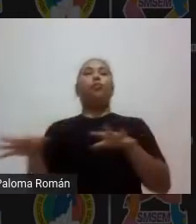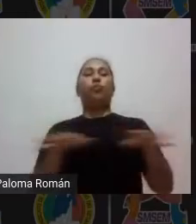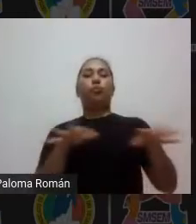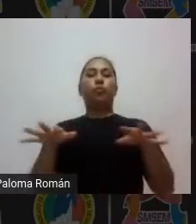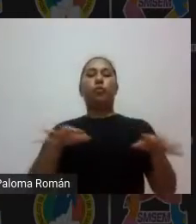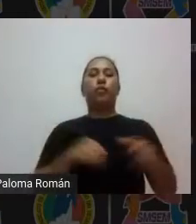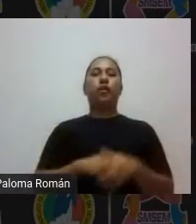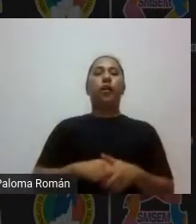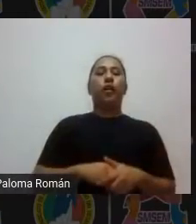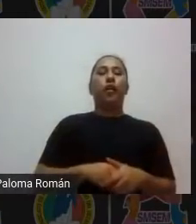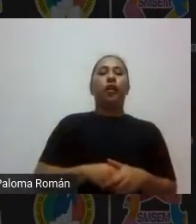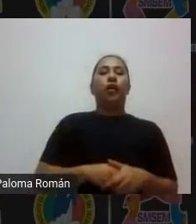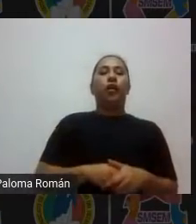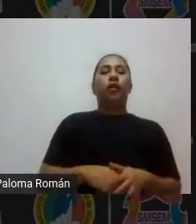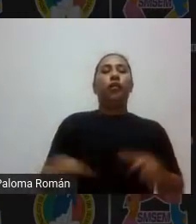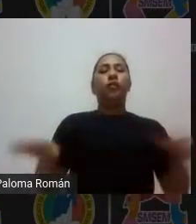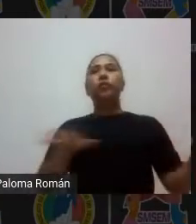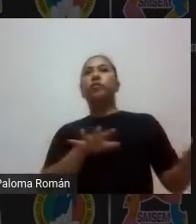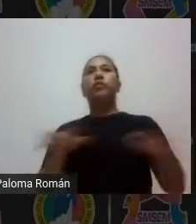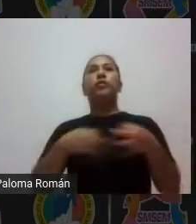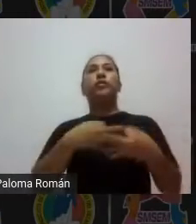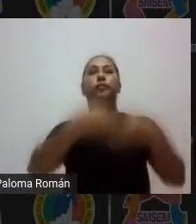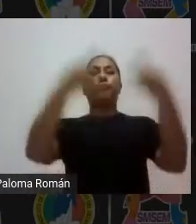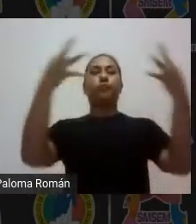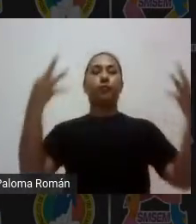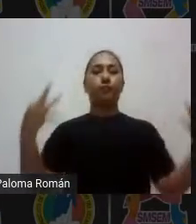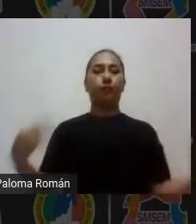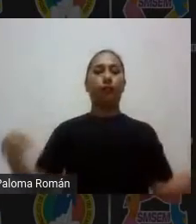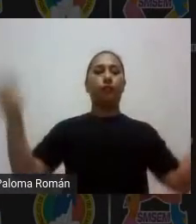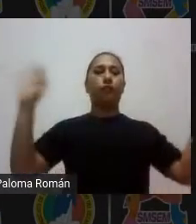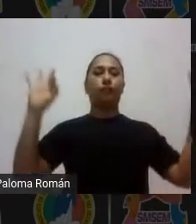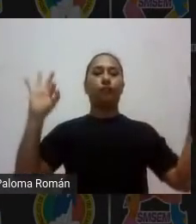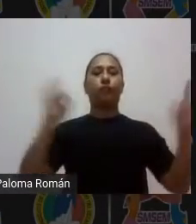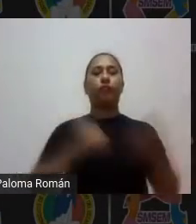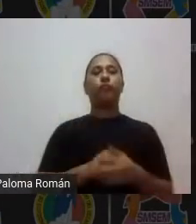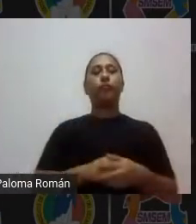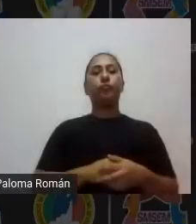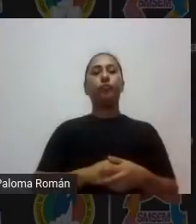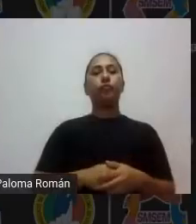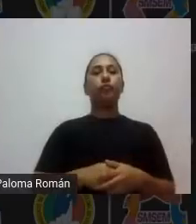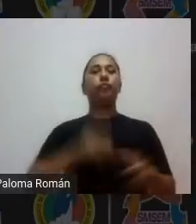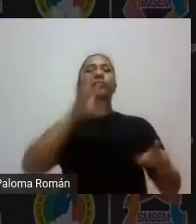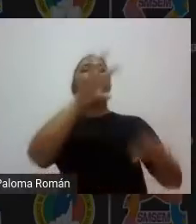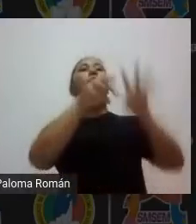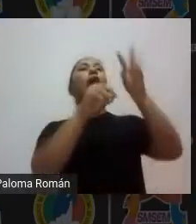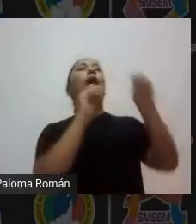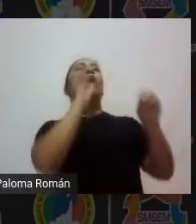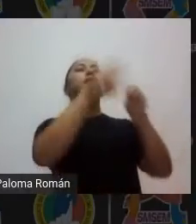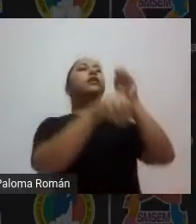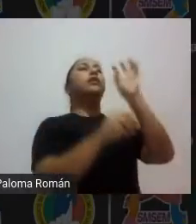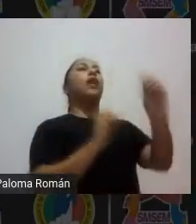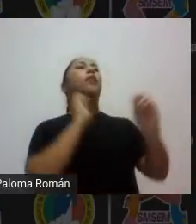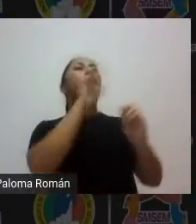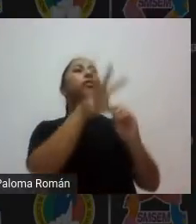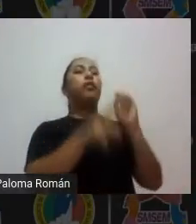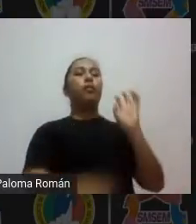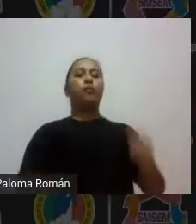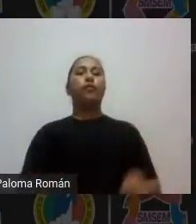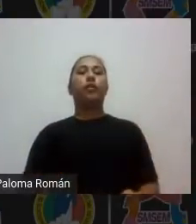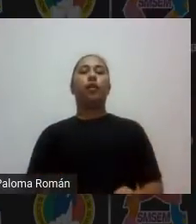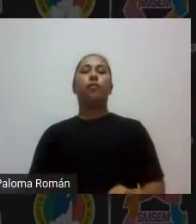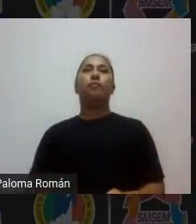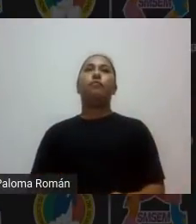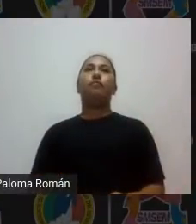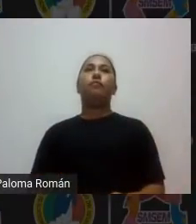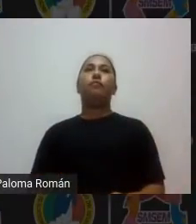movilización de conceptos movilización de procedimientos movilización de actitudes cómo se llama eso competencia